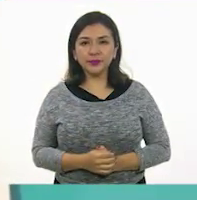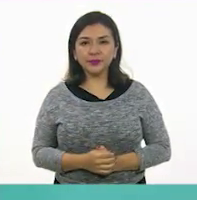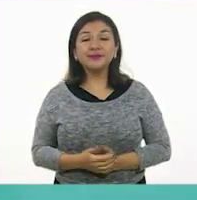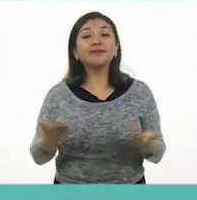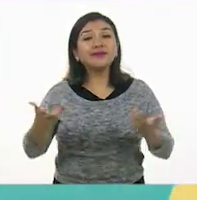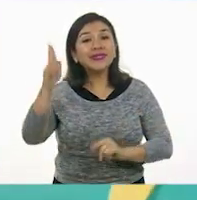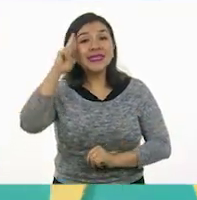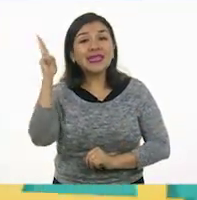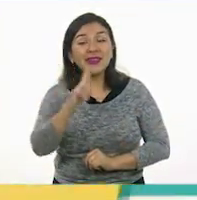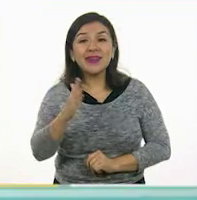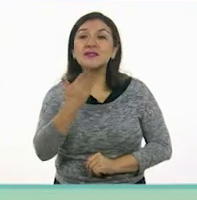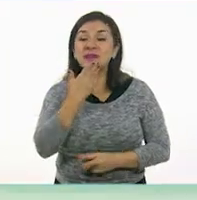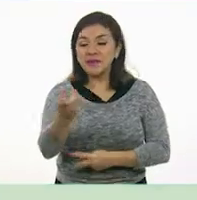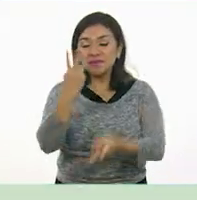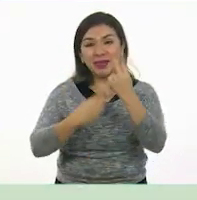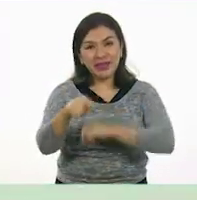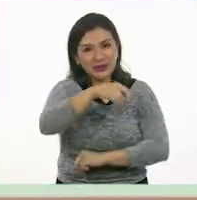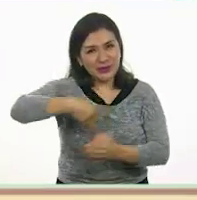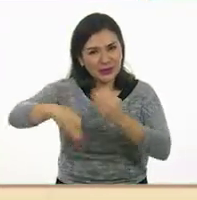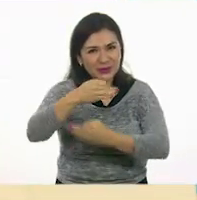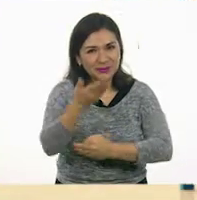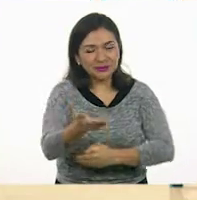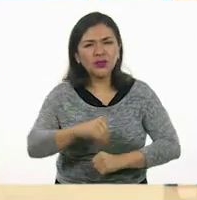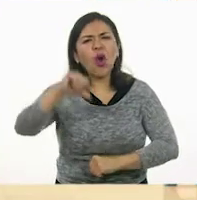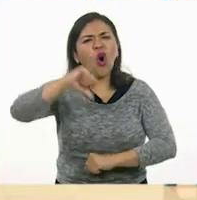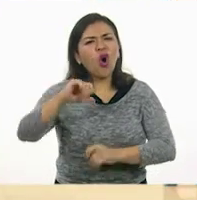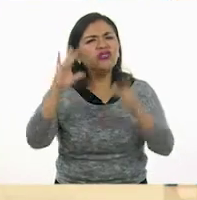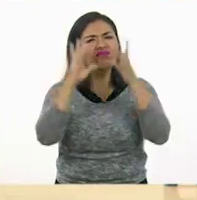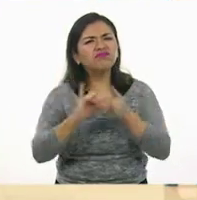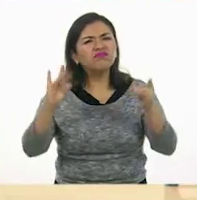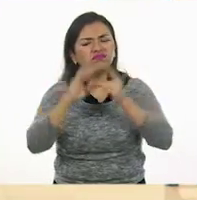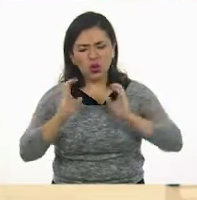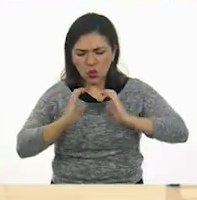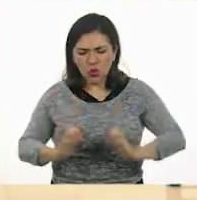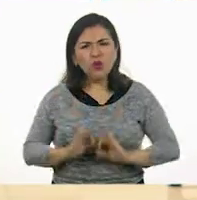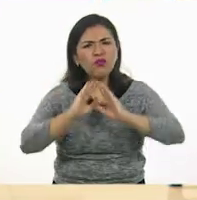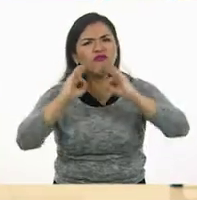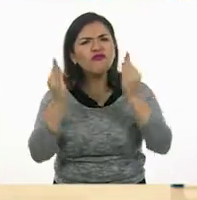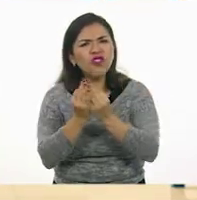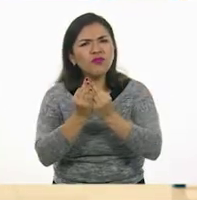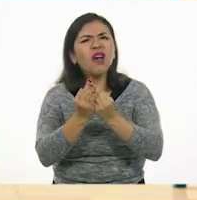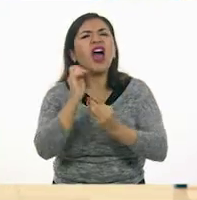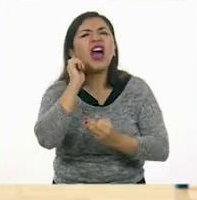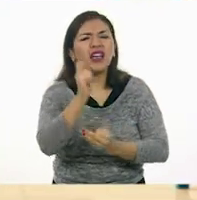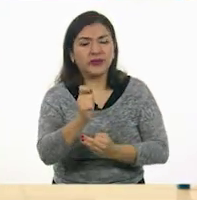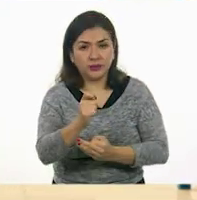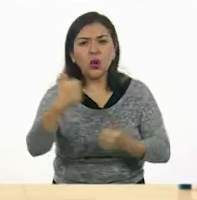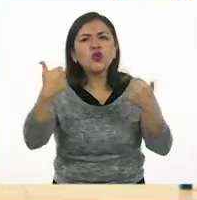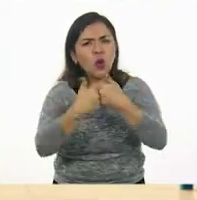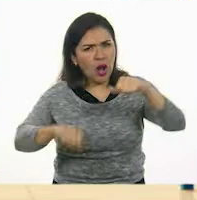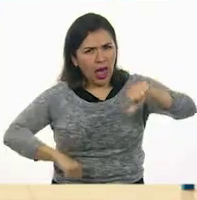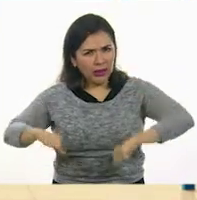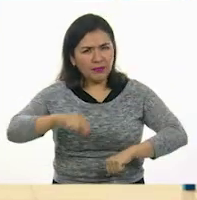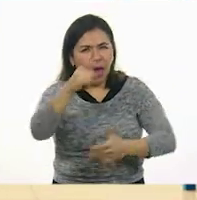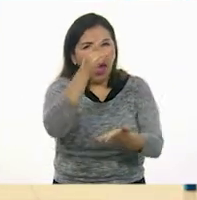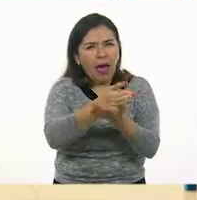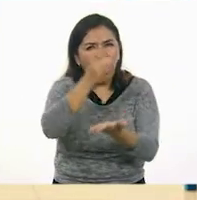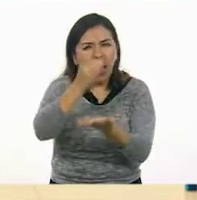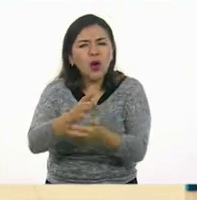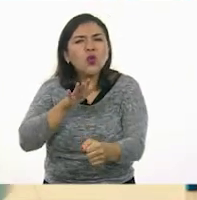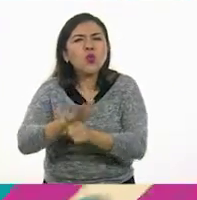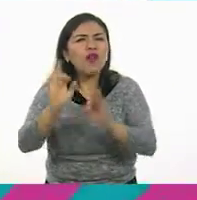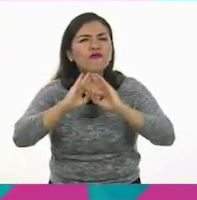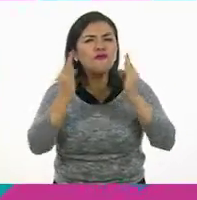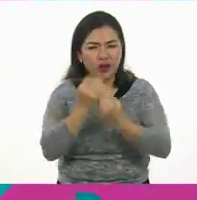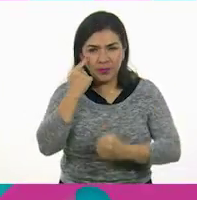Hola, bienvenidas y bienvenidos. Hoy hablaremos de los cuerpos geométricos. Hagamos una actividad para identificar los cuerpos